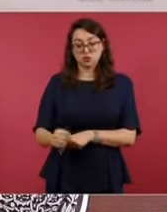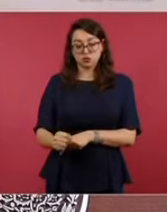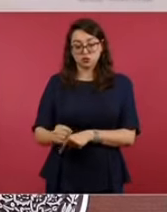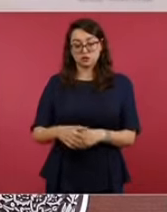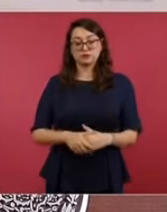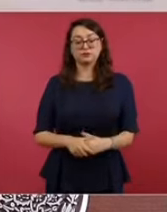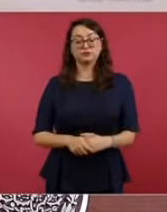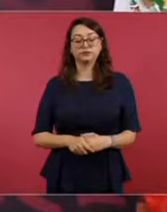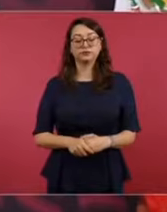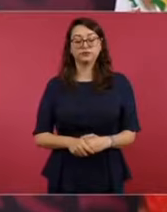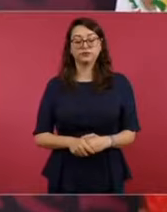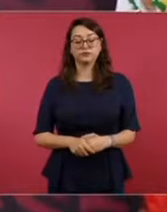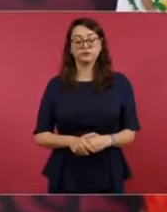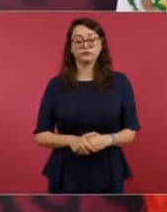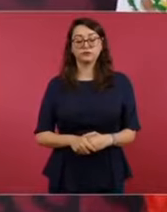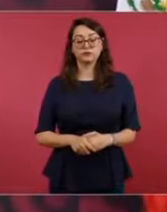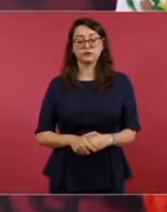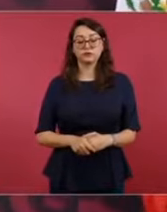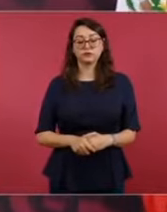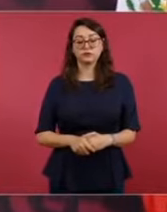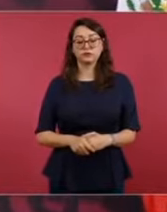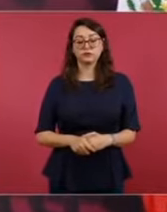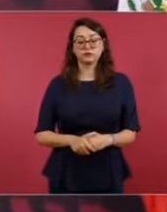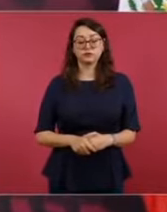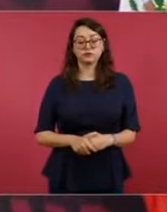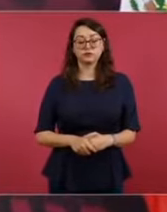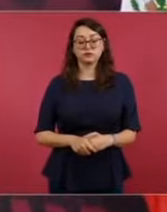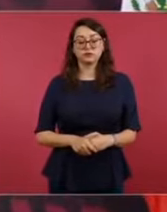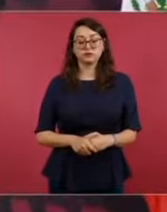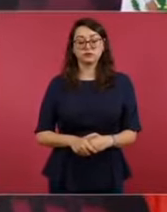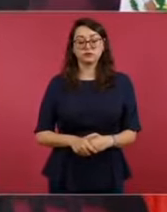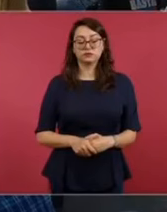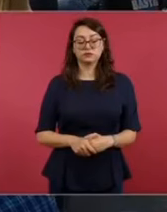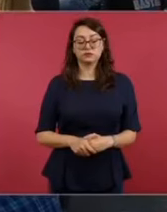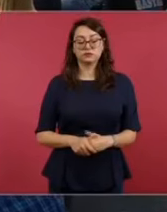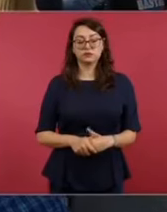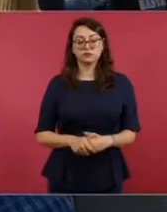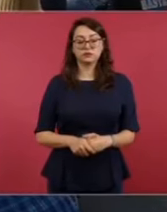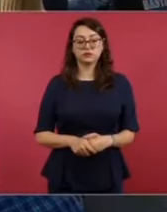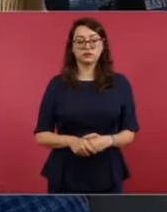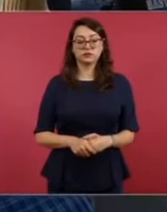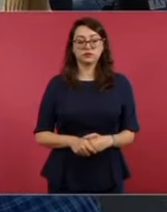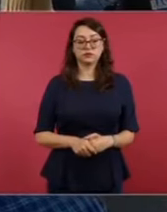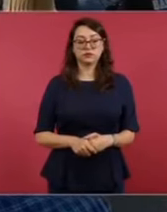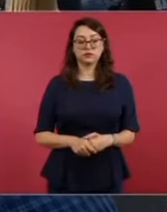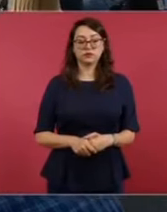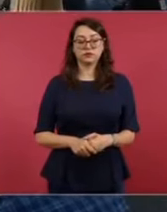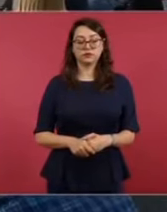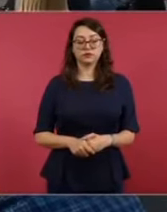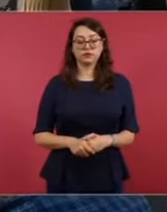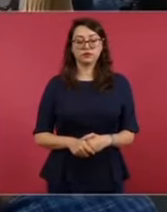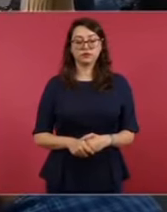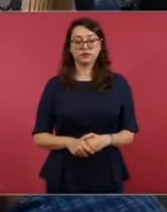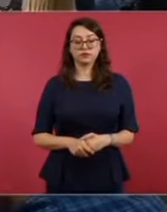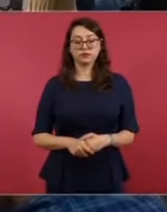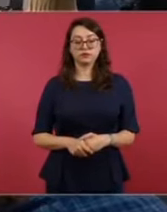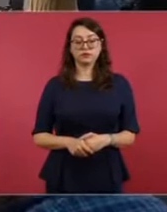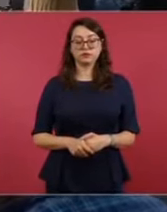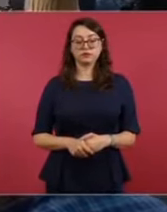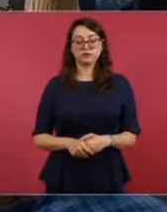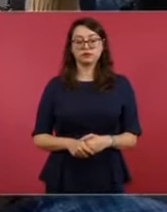porque estaba de... era Nayarit,